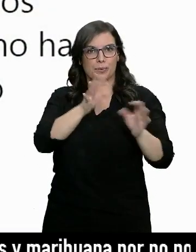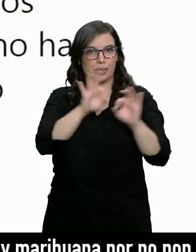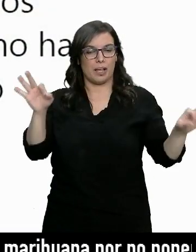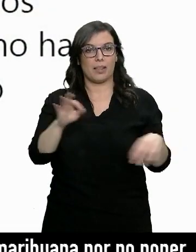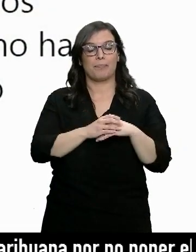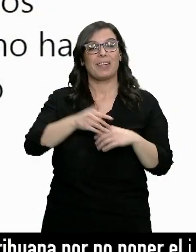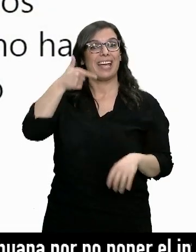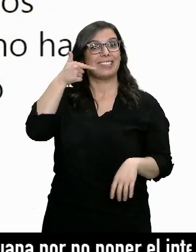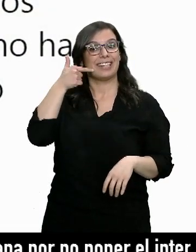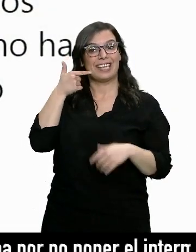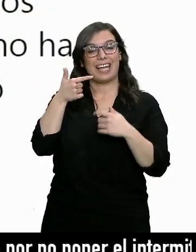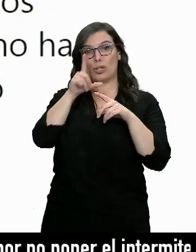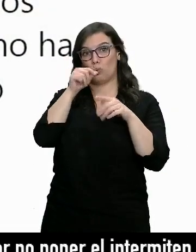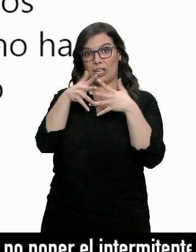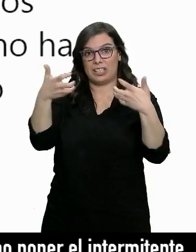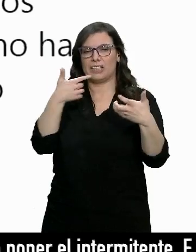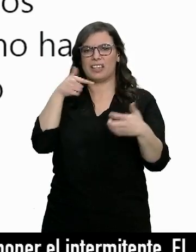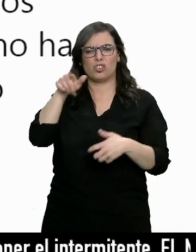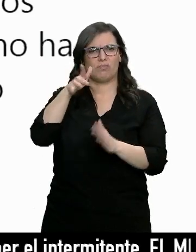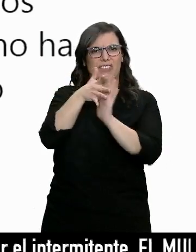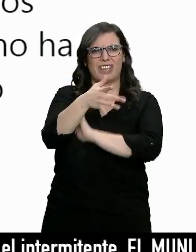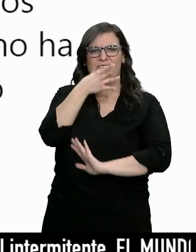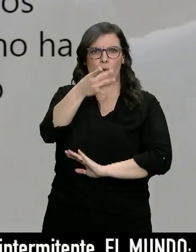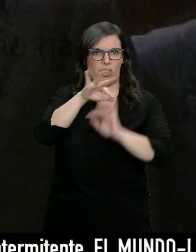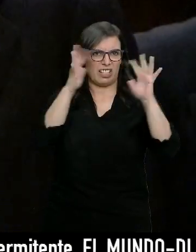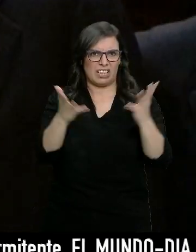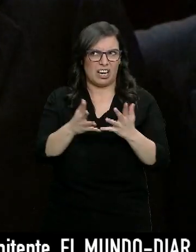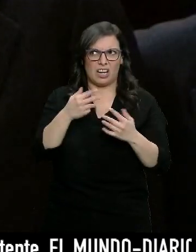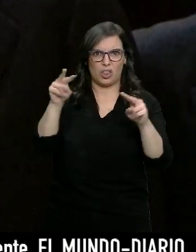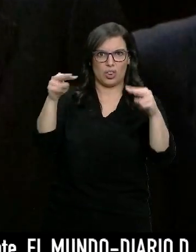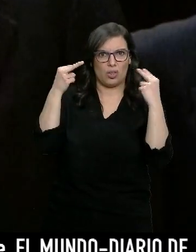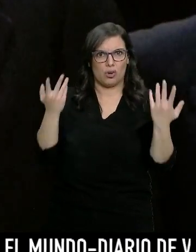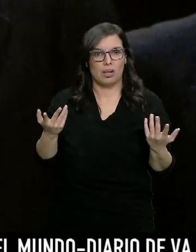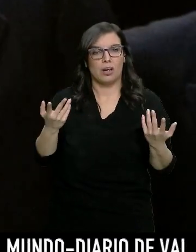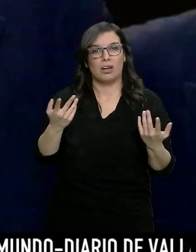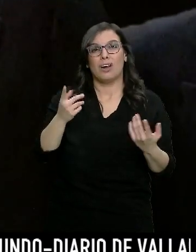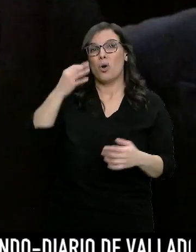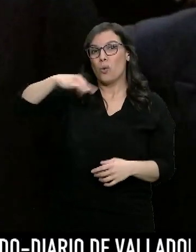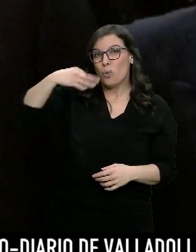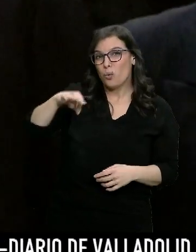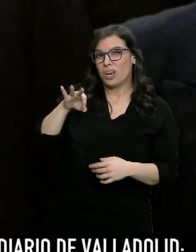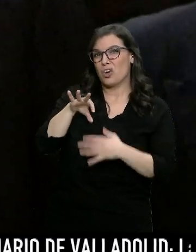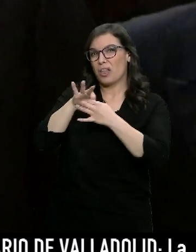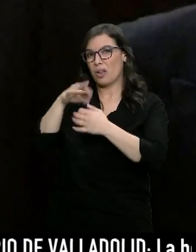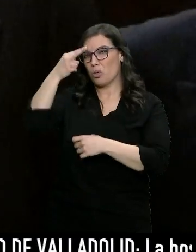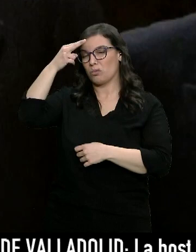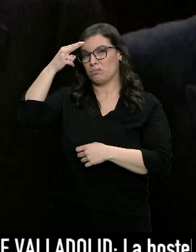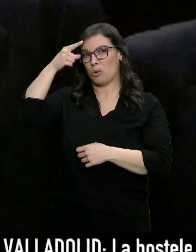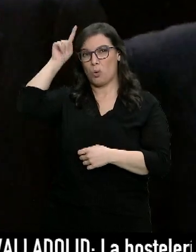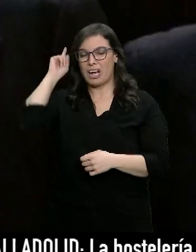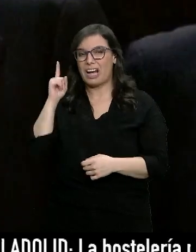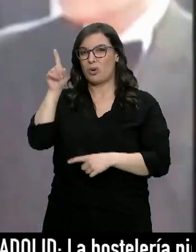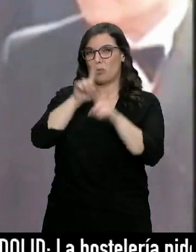Twitter, Pablo Echenique califica estos hechos como una vergüenza internacional. No es el único escándalo financiero que rodea don Juan Carlos. El Rey